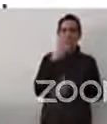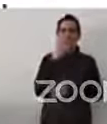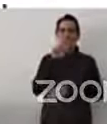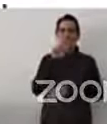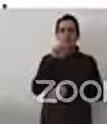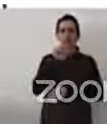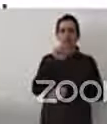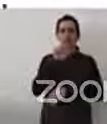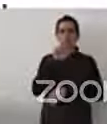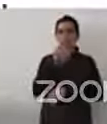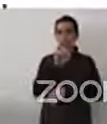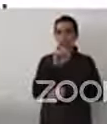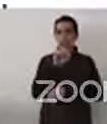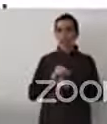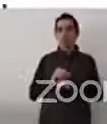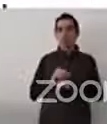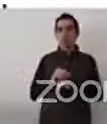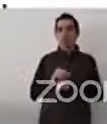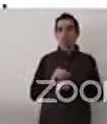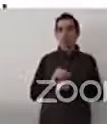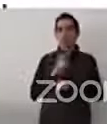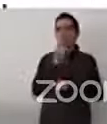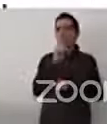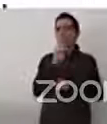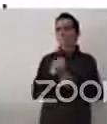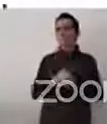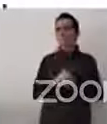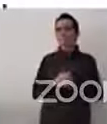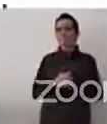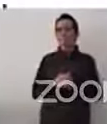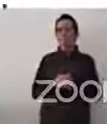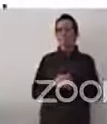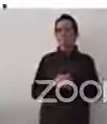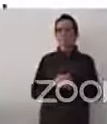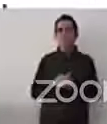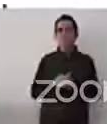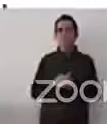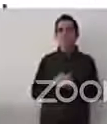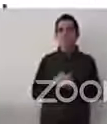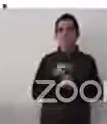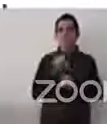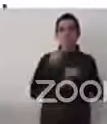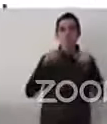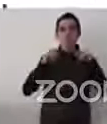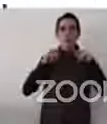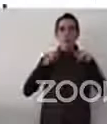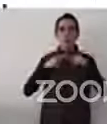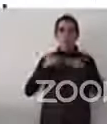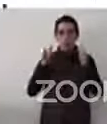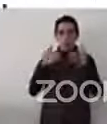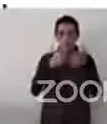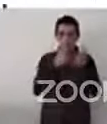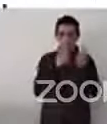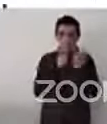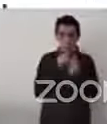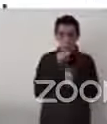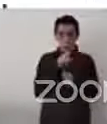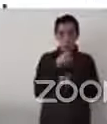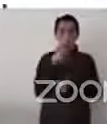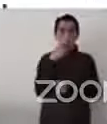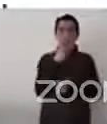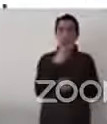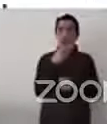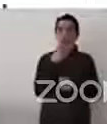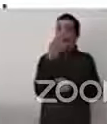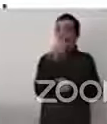como el enfoque de género. Pero lo que están identificando es una necesidad diferencial de atención y por eso se genera una protección